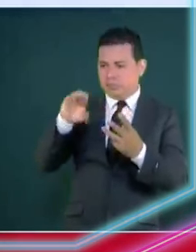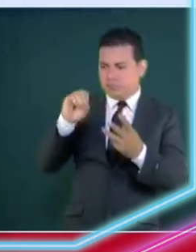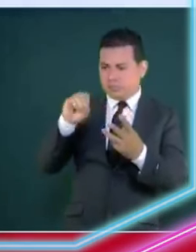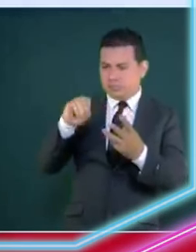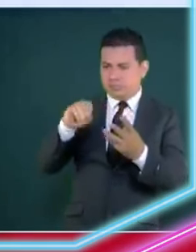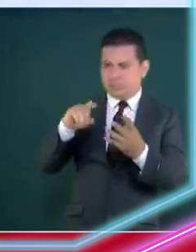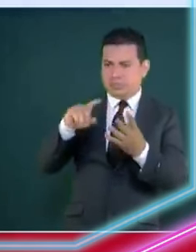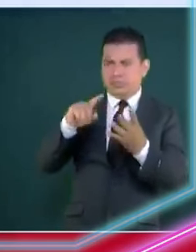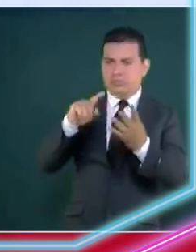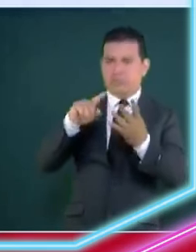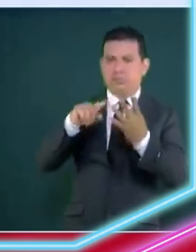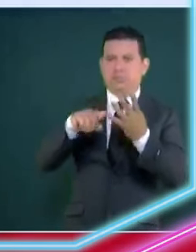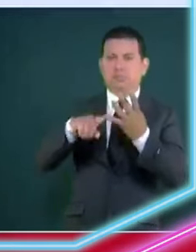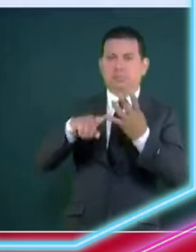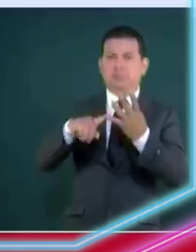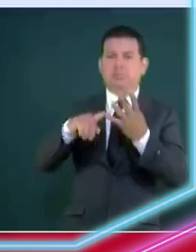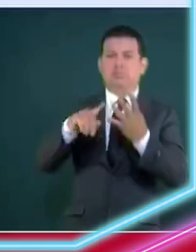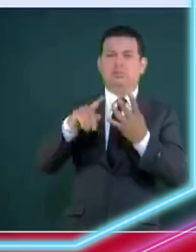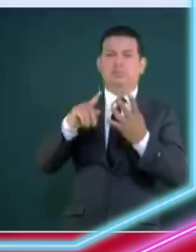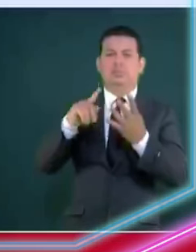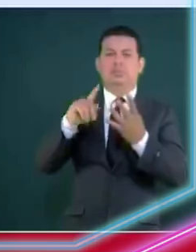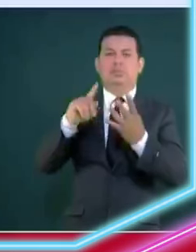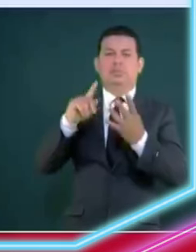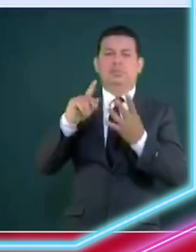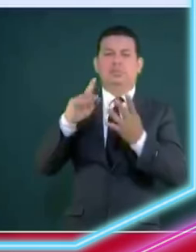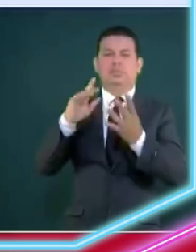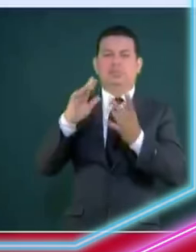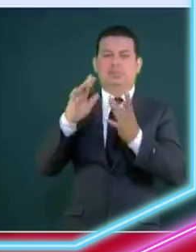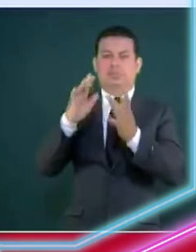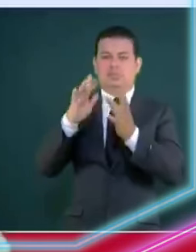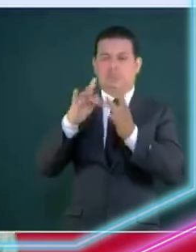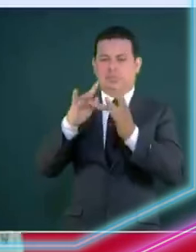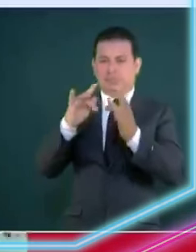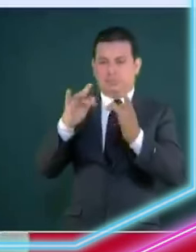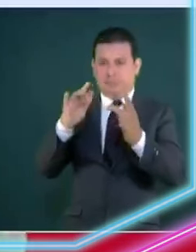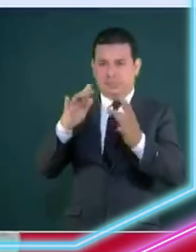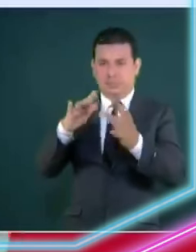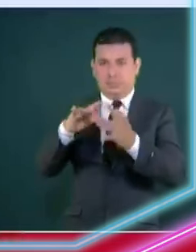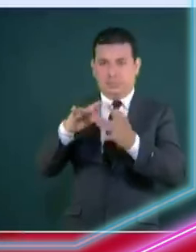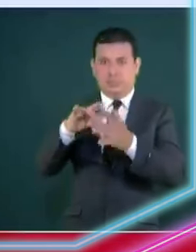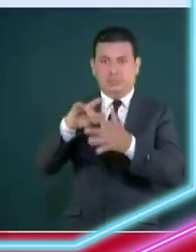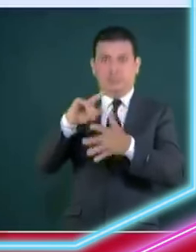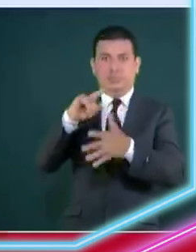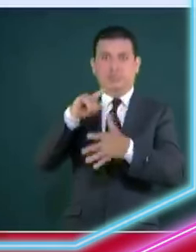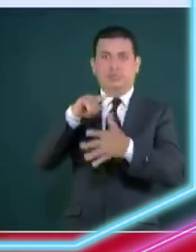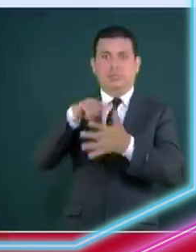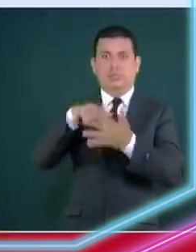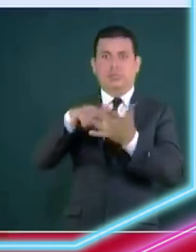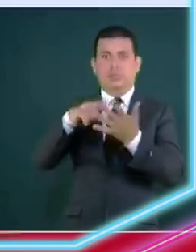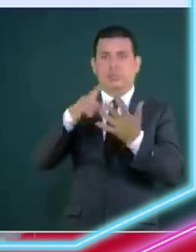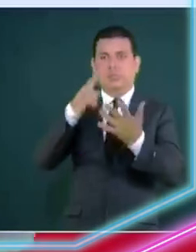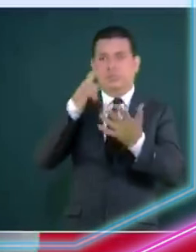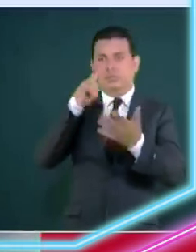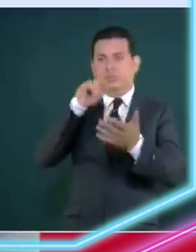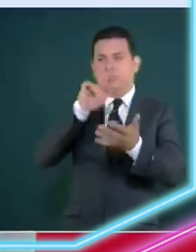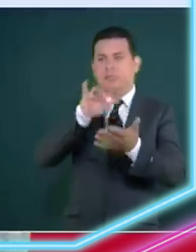buen programa yo no a diferencia de lo que están diciendo en redes sociales porque ellos se van por el lado de pues sí